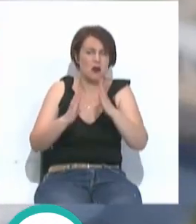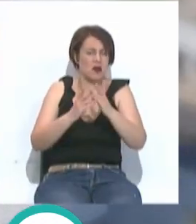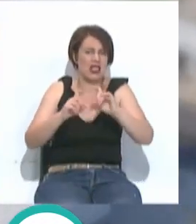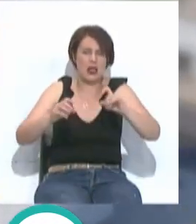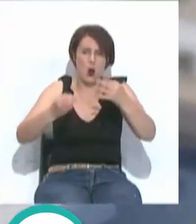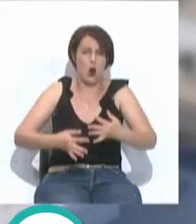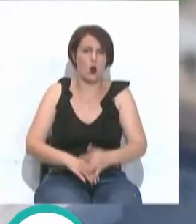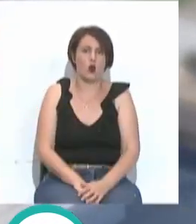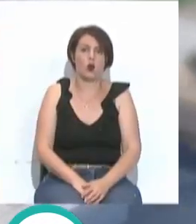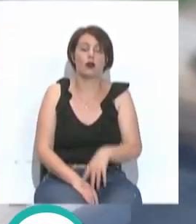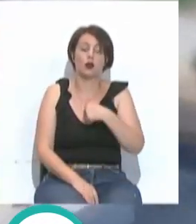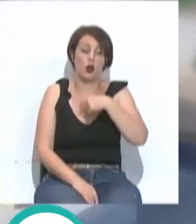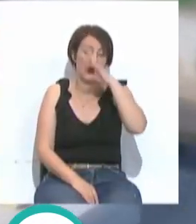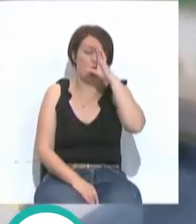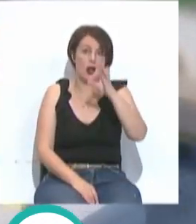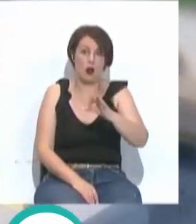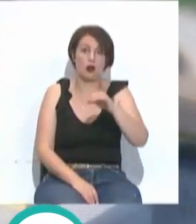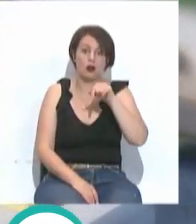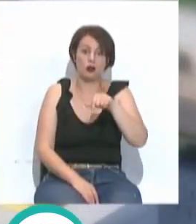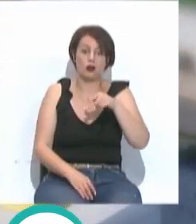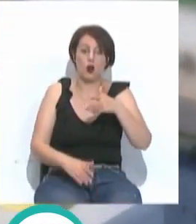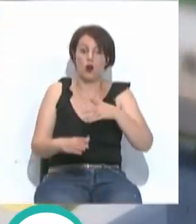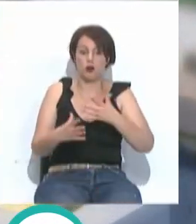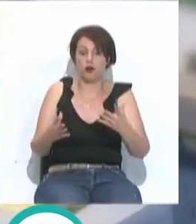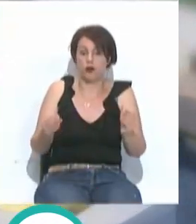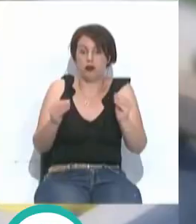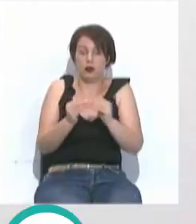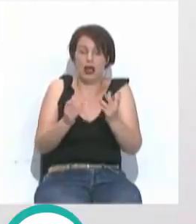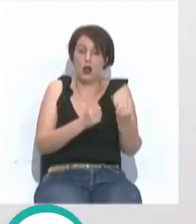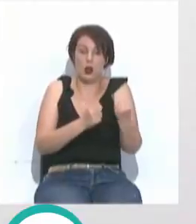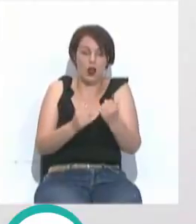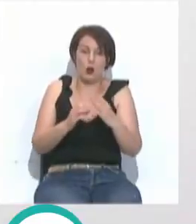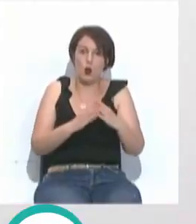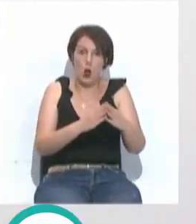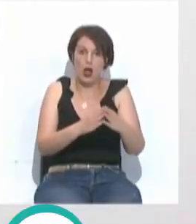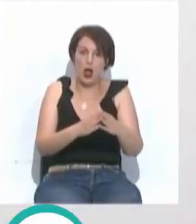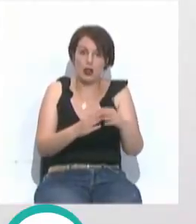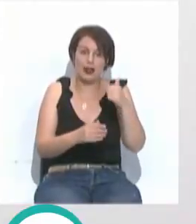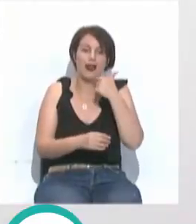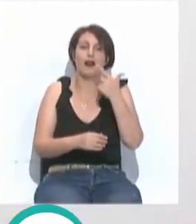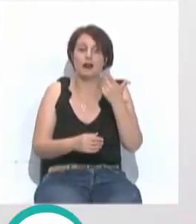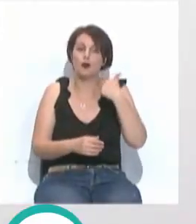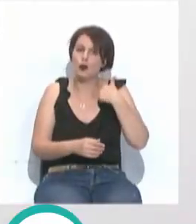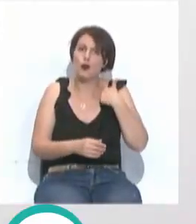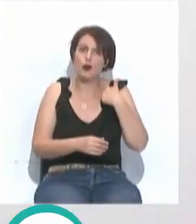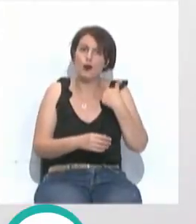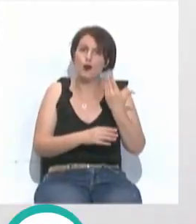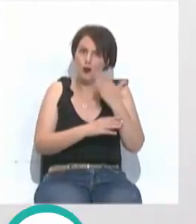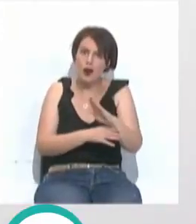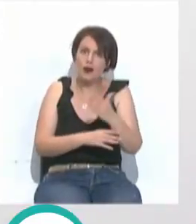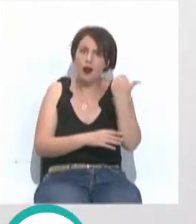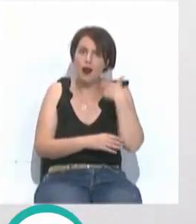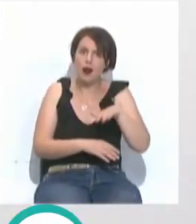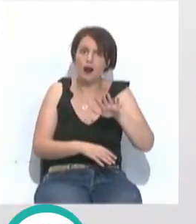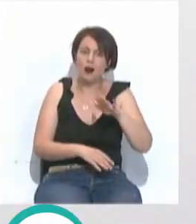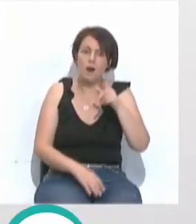empresarial. Y yo creo que esto es compatible con que la autoridad portuaria diga oiga, yo hice una propuesta, pero